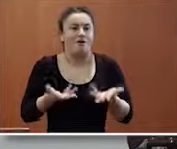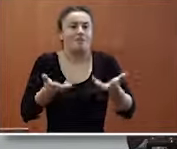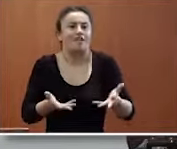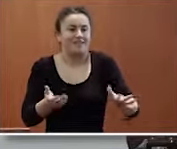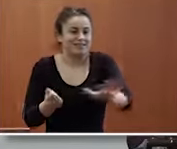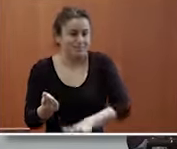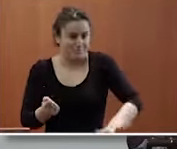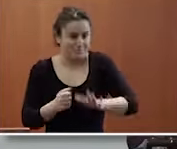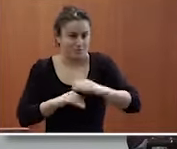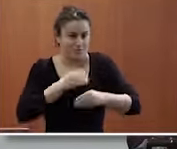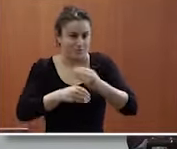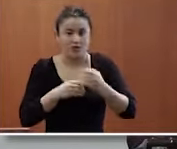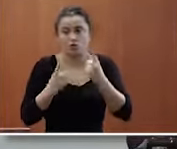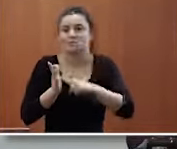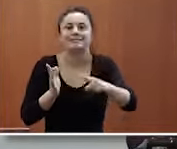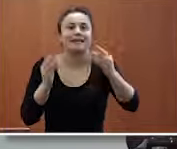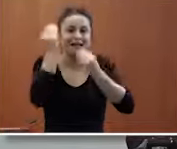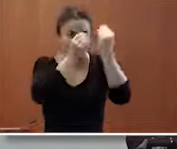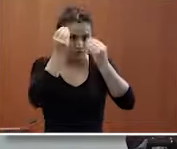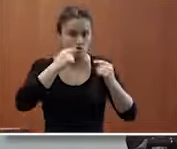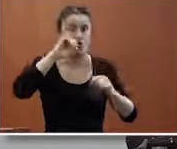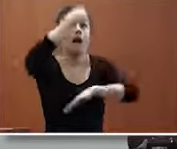cuestión eso es que a es una reflexión importante